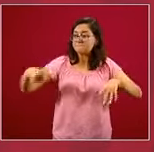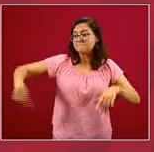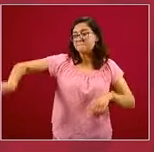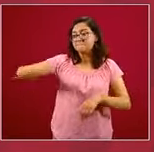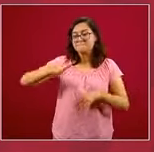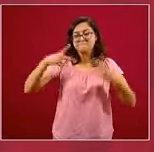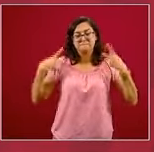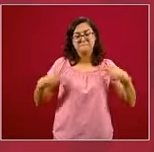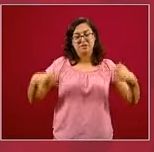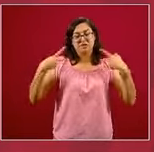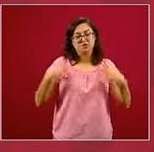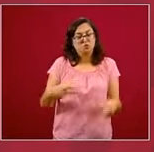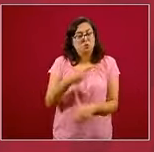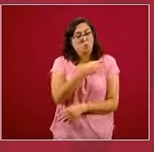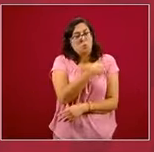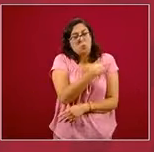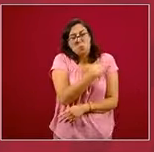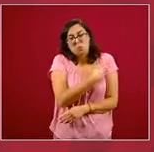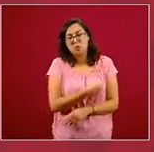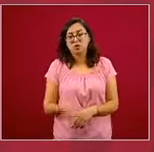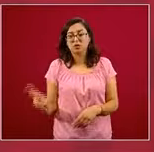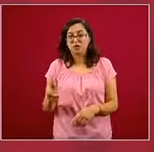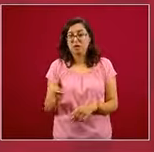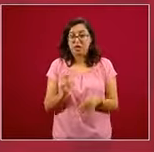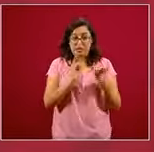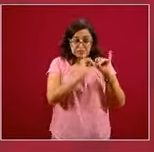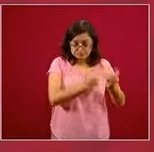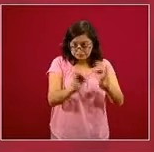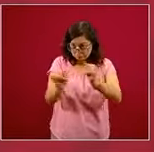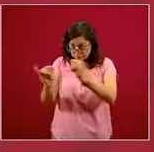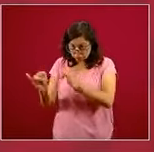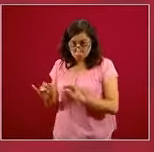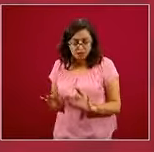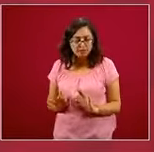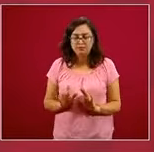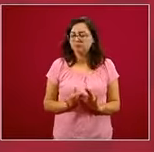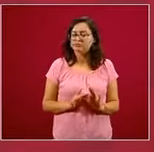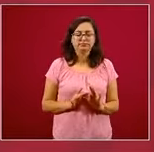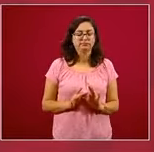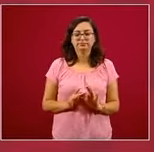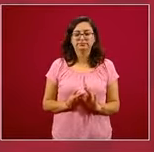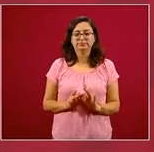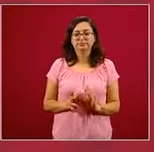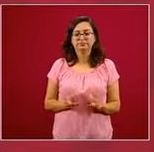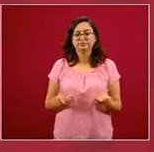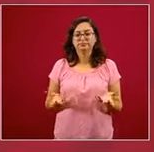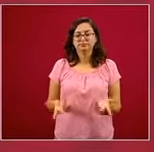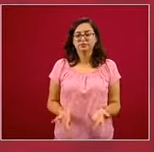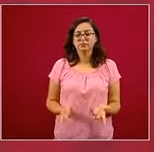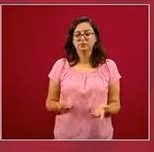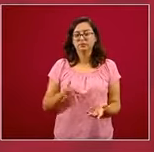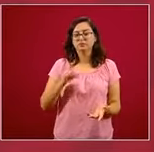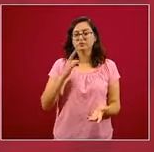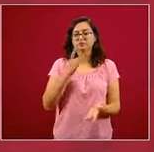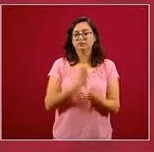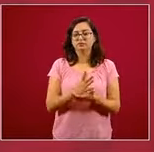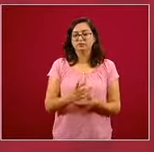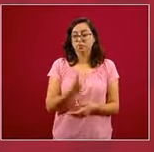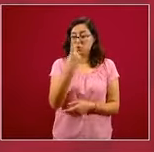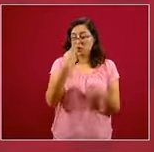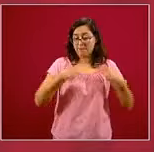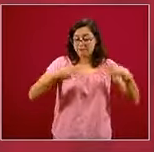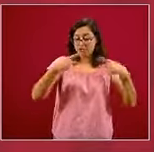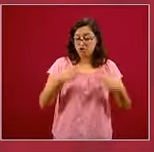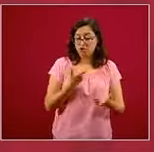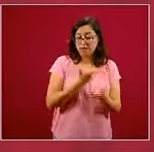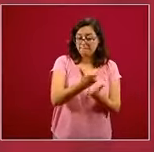empobrecidas, en poblaciones que no tienen, no solamente en términos individuales, visualices esto, no es solamente cuál es el salario de la